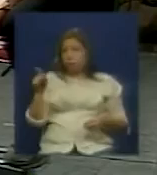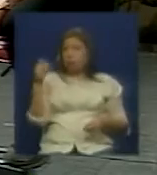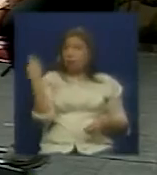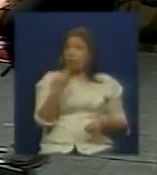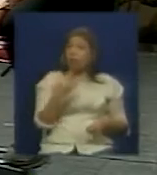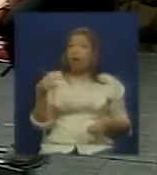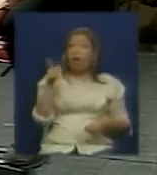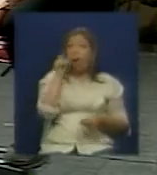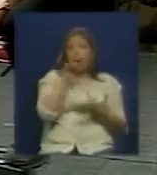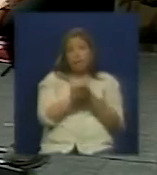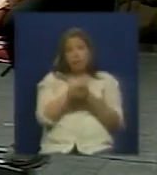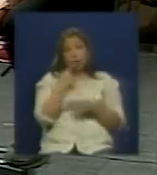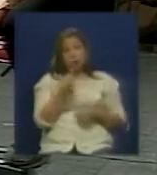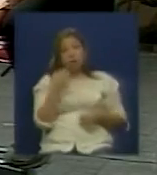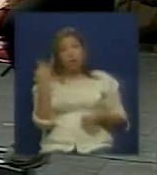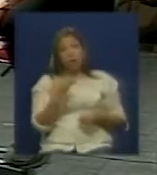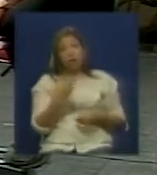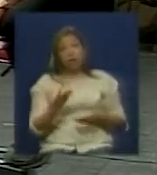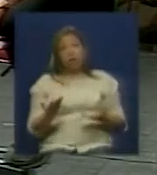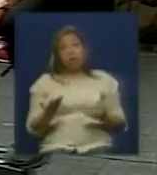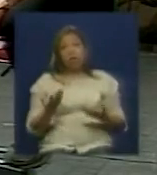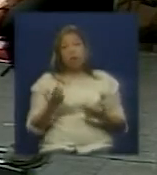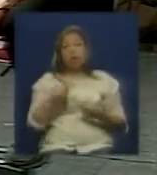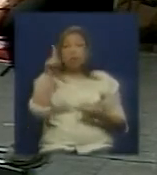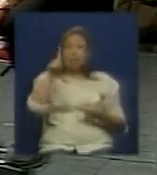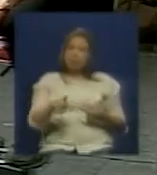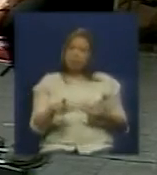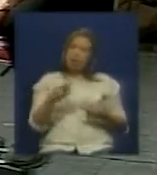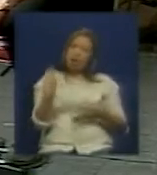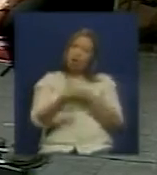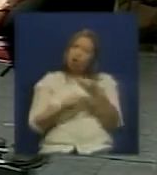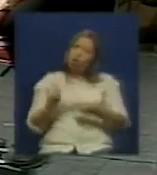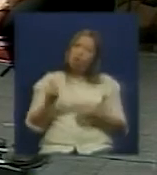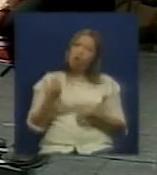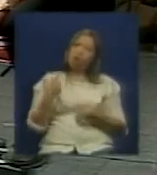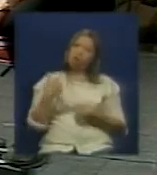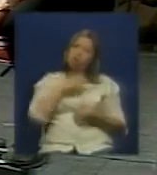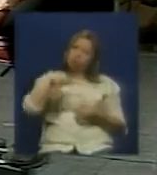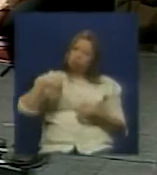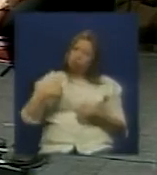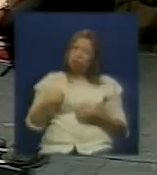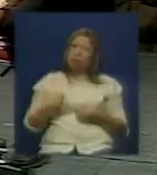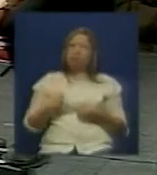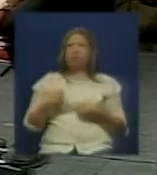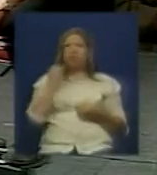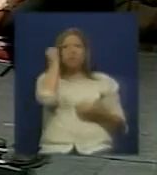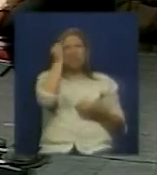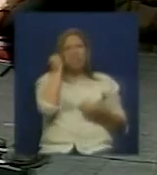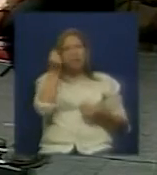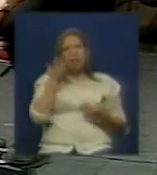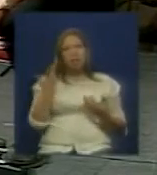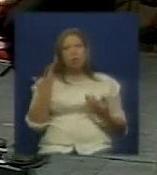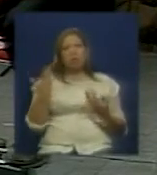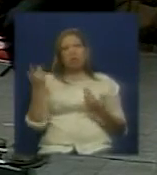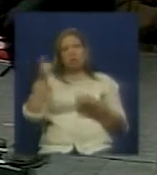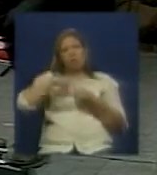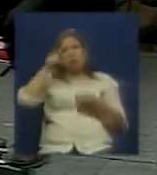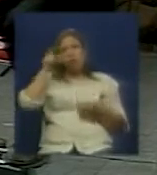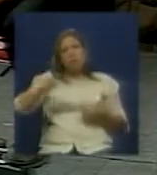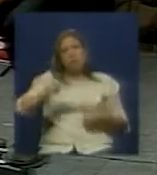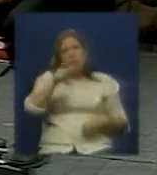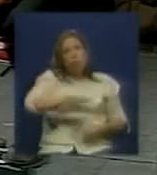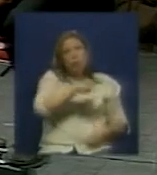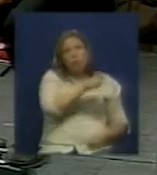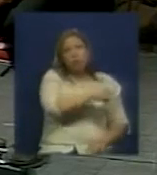lo que dice Gustavo es también las imposiciones o sea nosotros ya creemos que dentro del pueblo